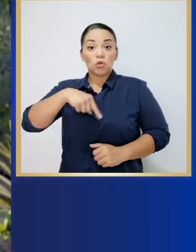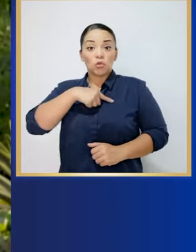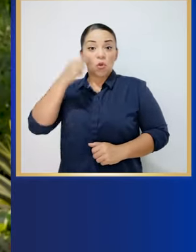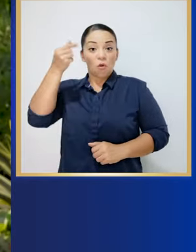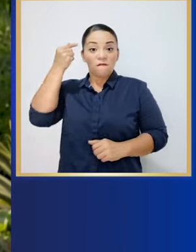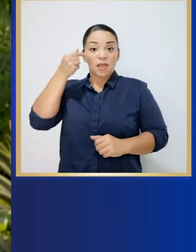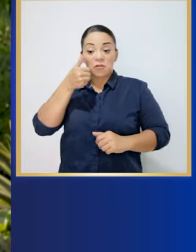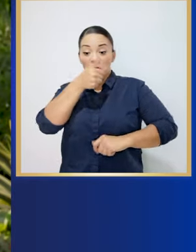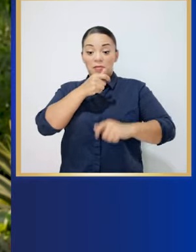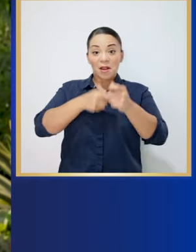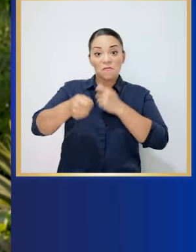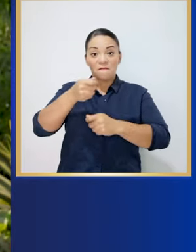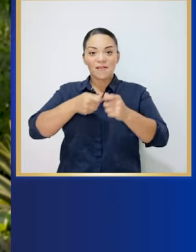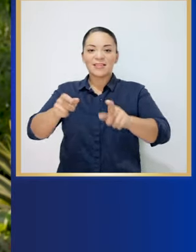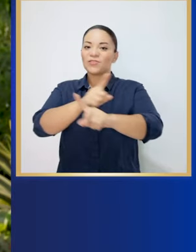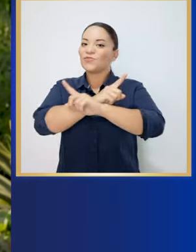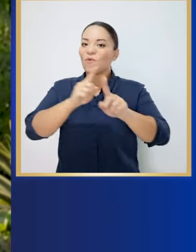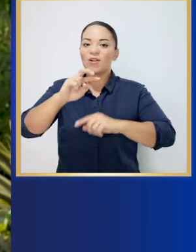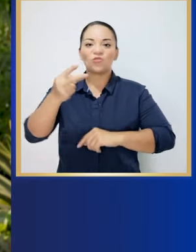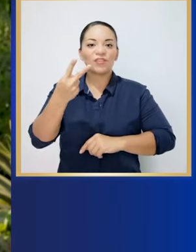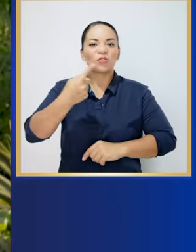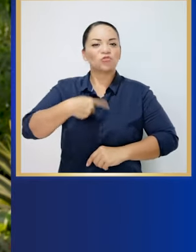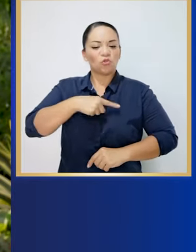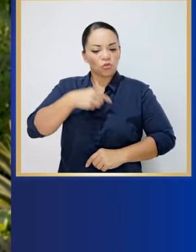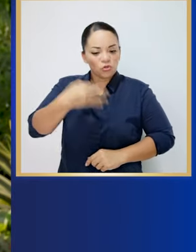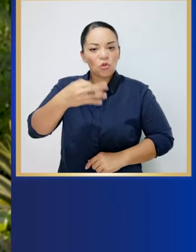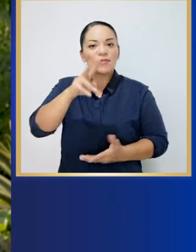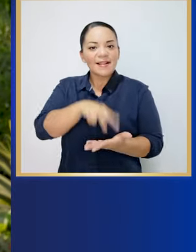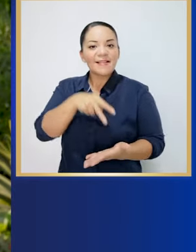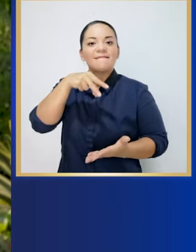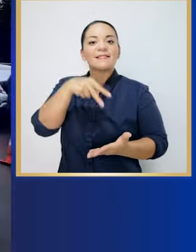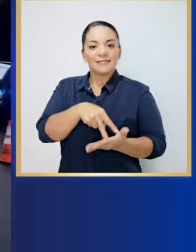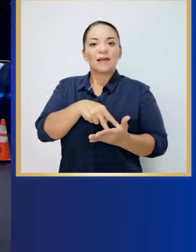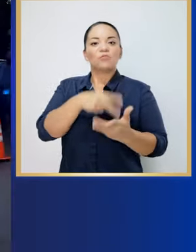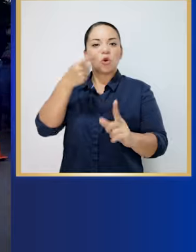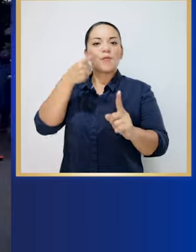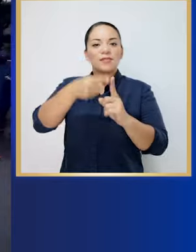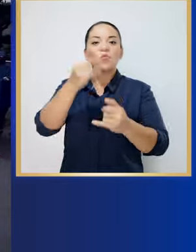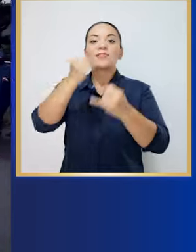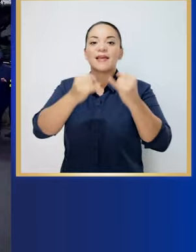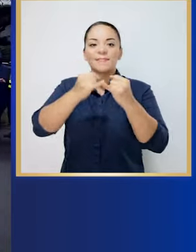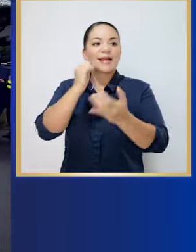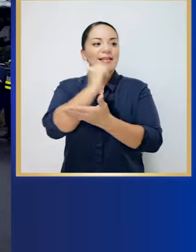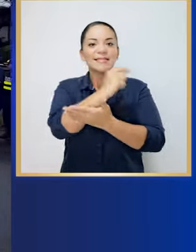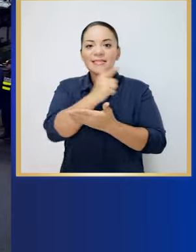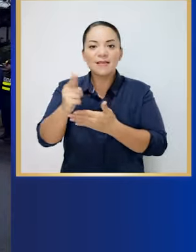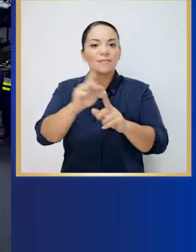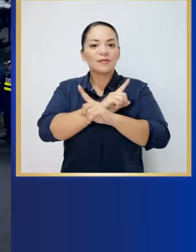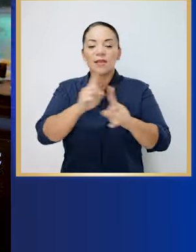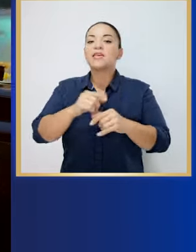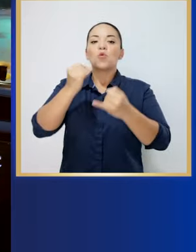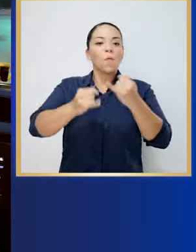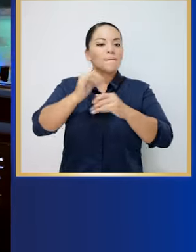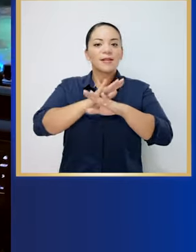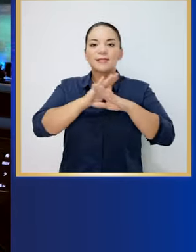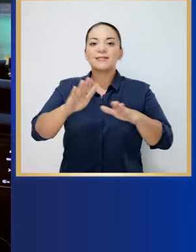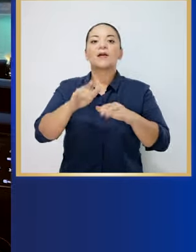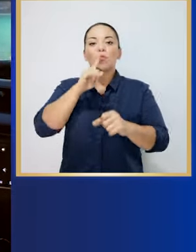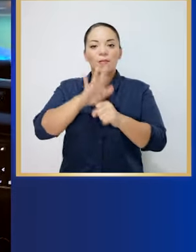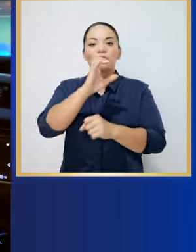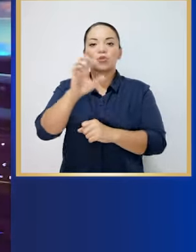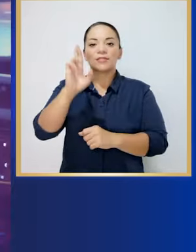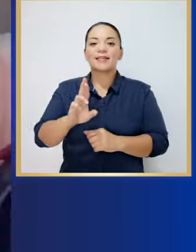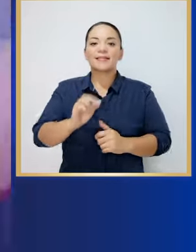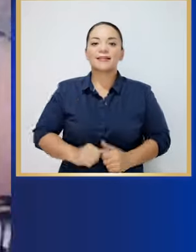No somos un narcoestado, todo lo contrario. Cada día nos levantamos con el firme propósito de ganarle la pelea al crimen organizado y le